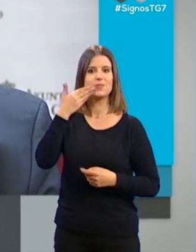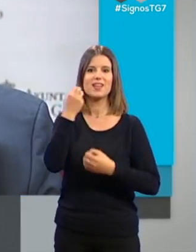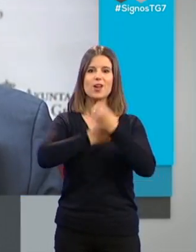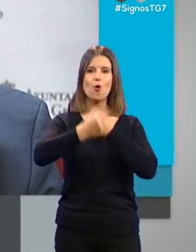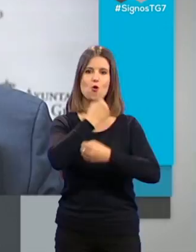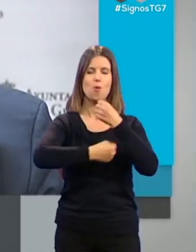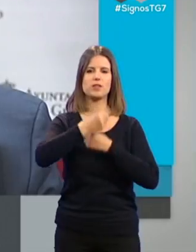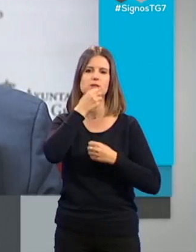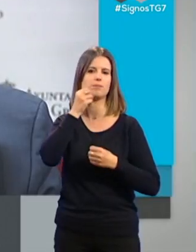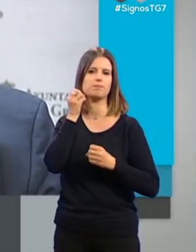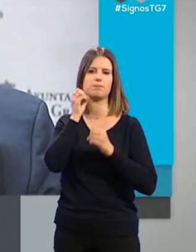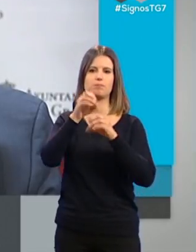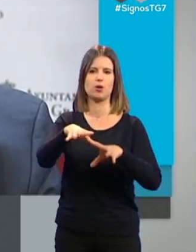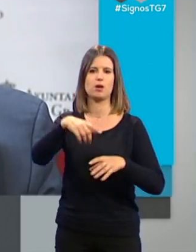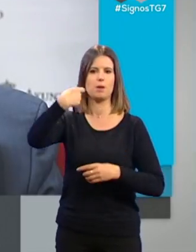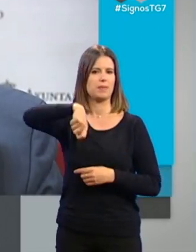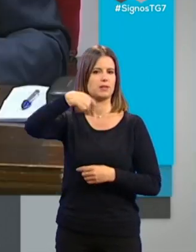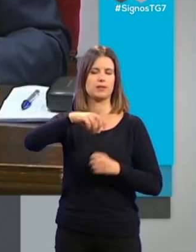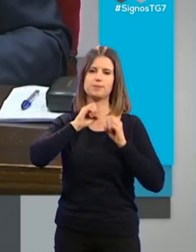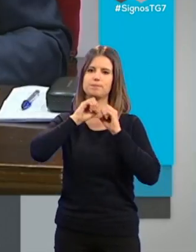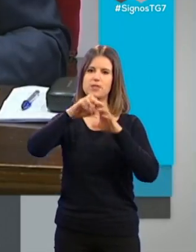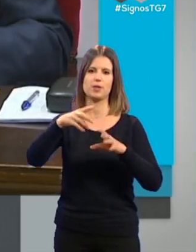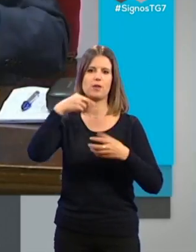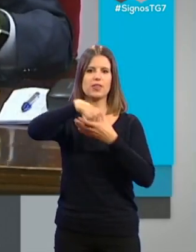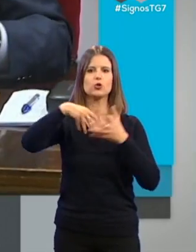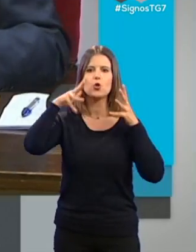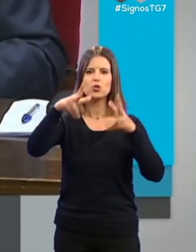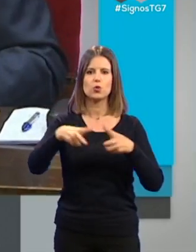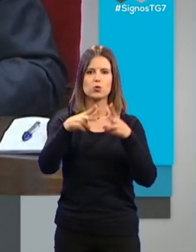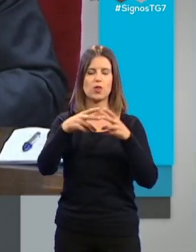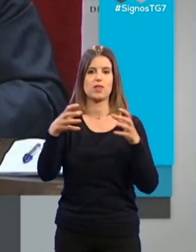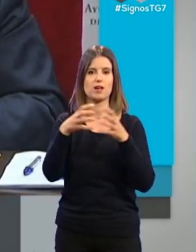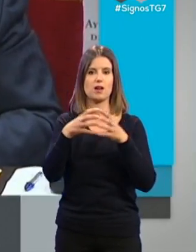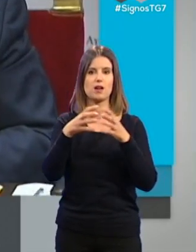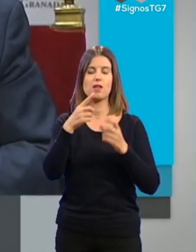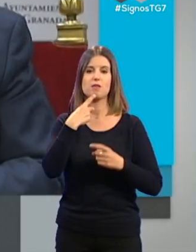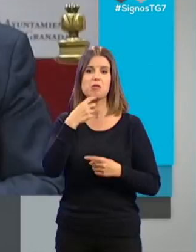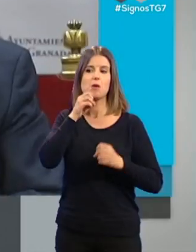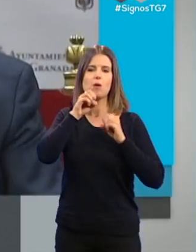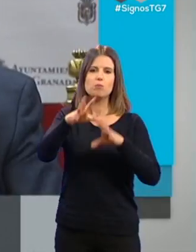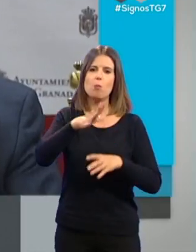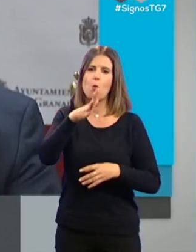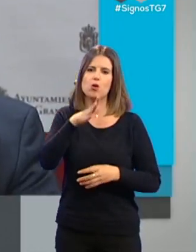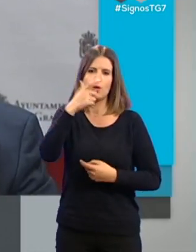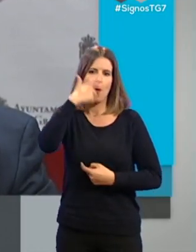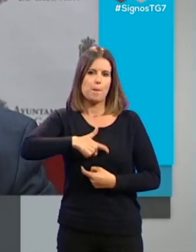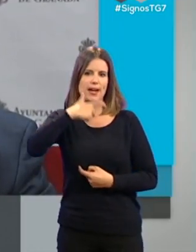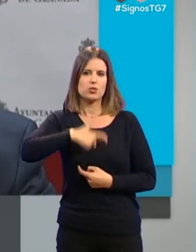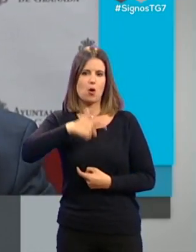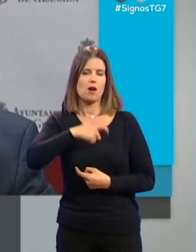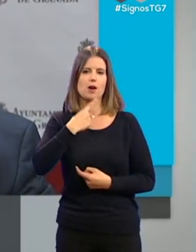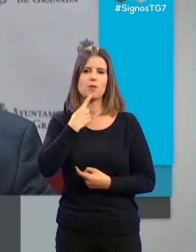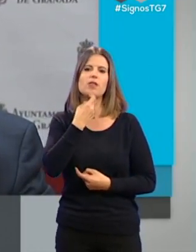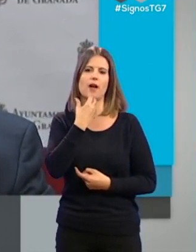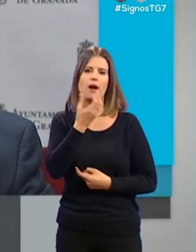ha presentado su dimisión irrevocable como presidente del Consejo Social de Granada. Alega en su renuncia a motivos personales, pero no deja pasar por